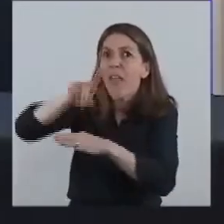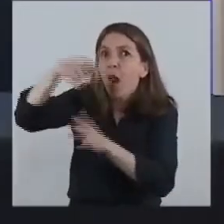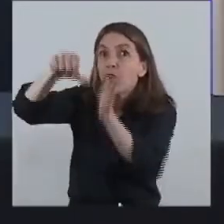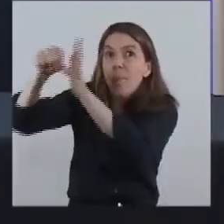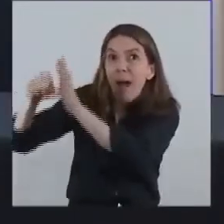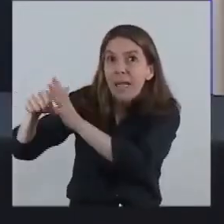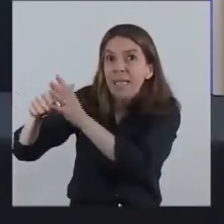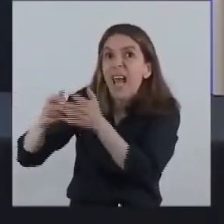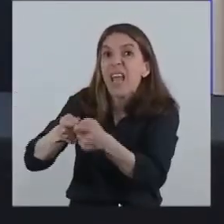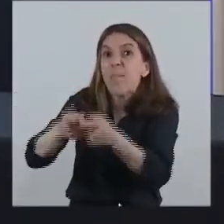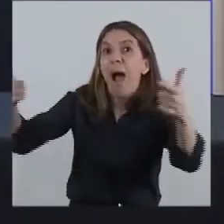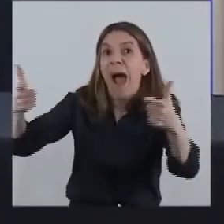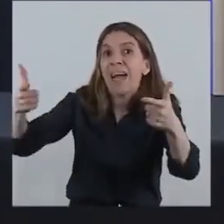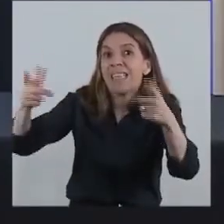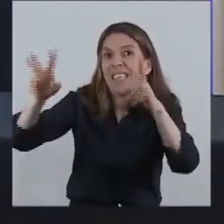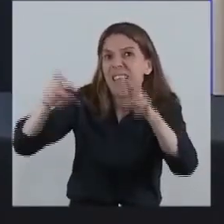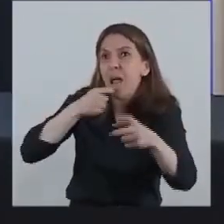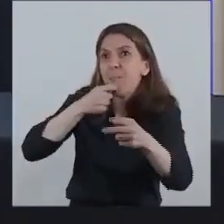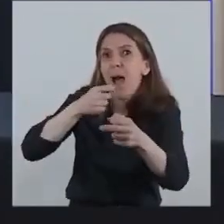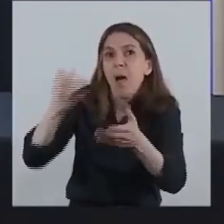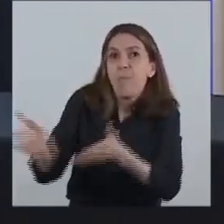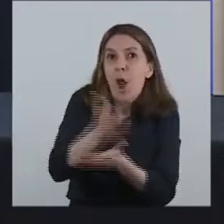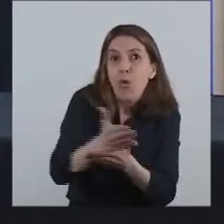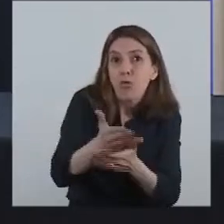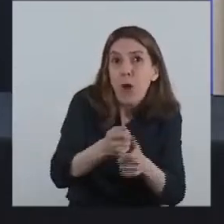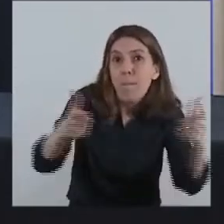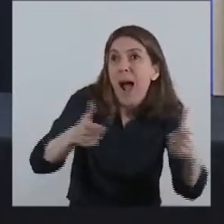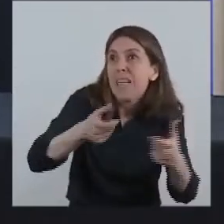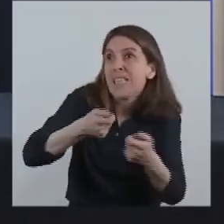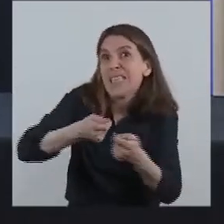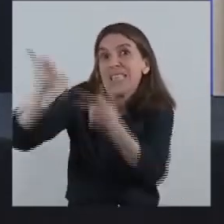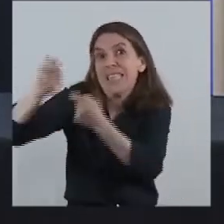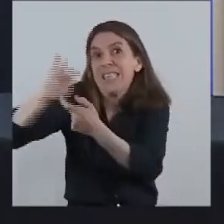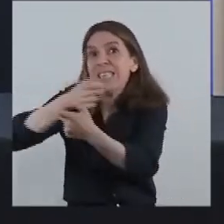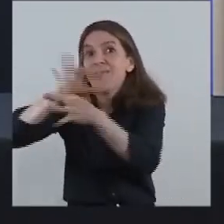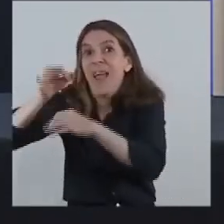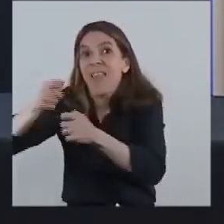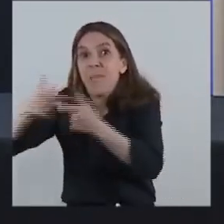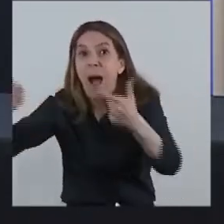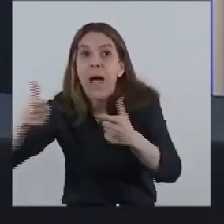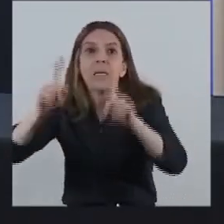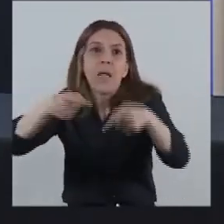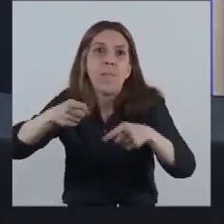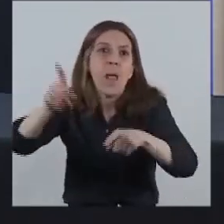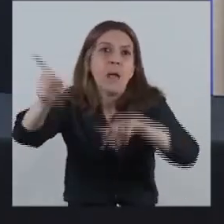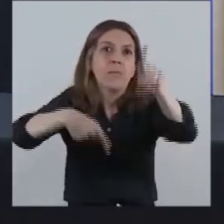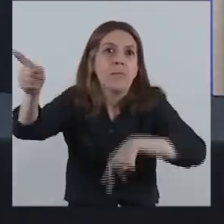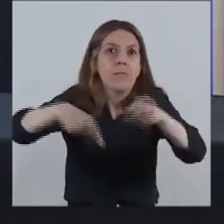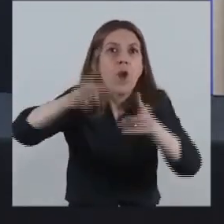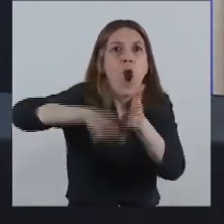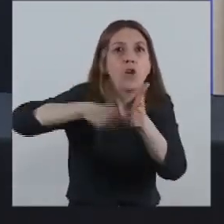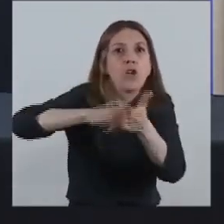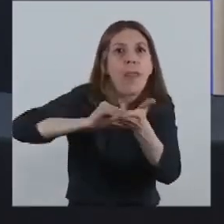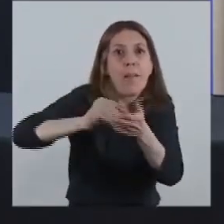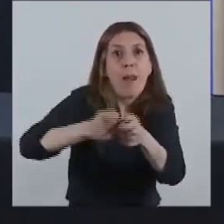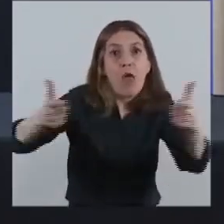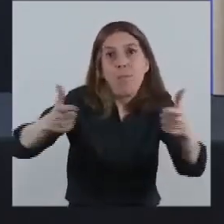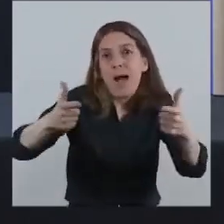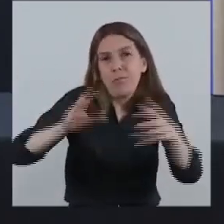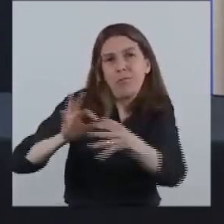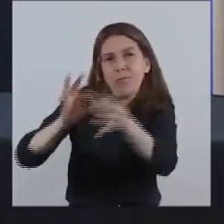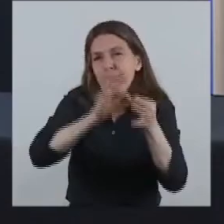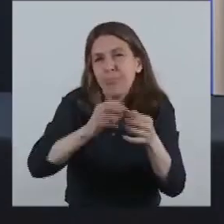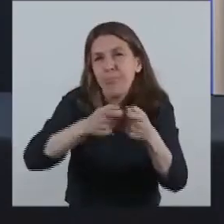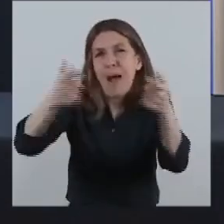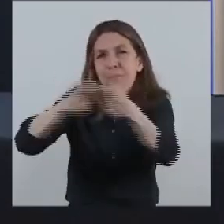la ganasta productiva al mismo tiempo que se promueve la creación de empleo. En particular, se